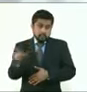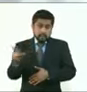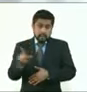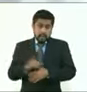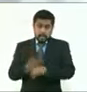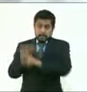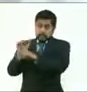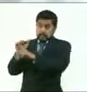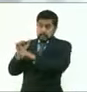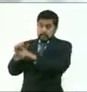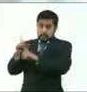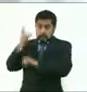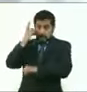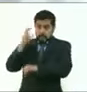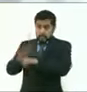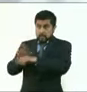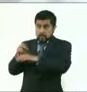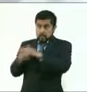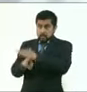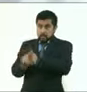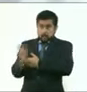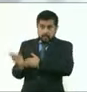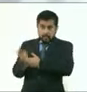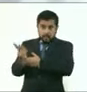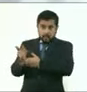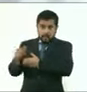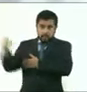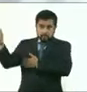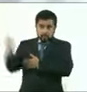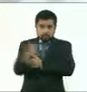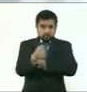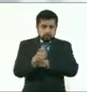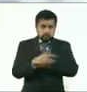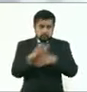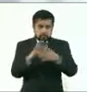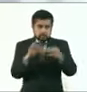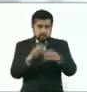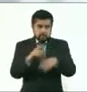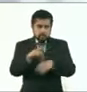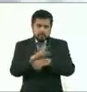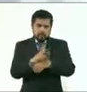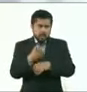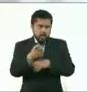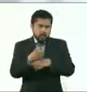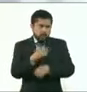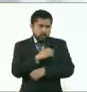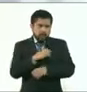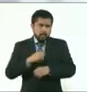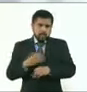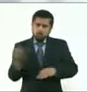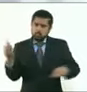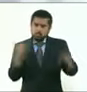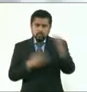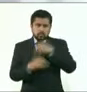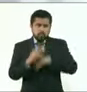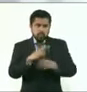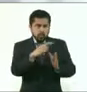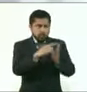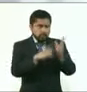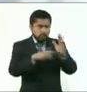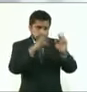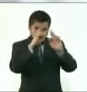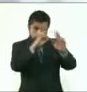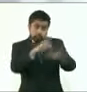conteste en particular este tema, pero las medidas son generales para toda la población y tienen que aplicarse también en los centros de trabajo. Pero